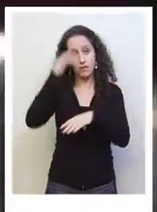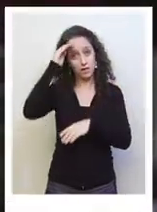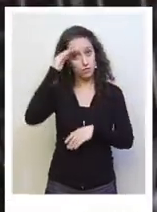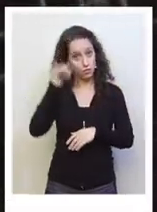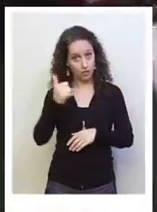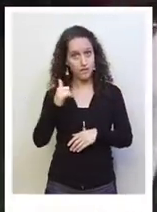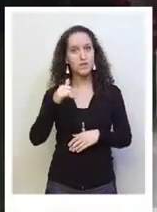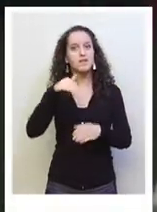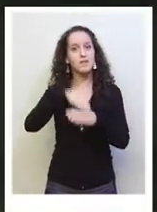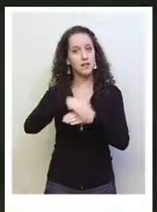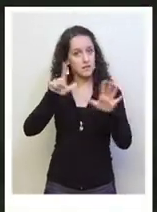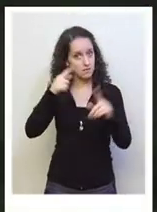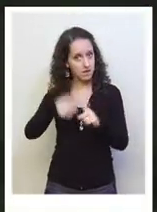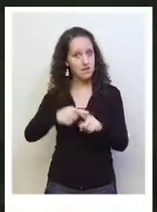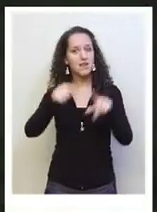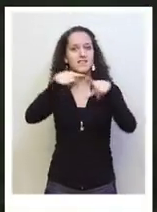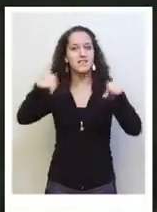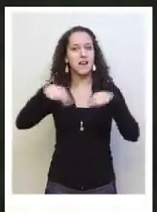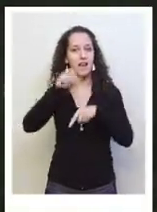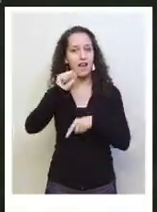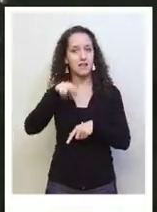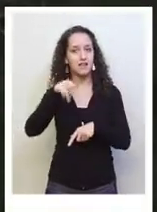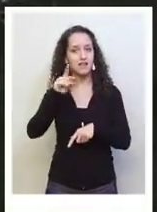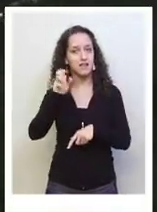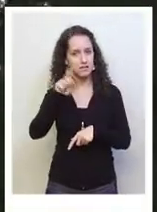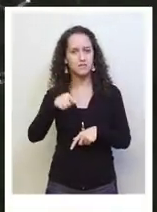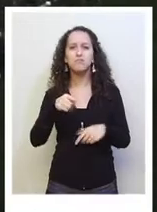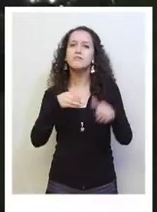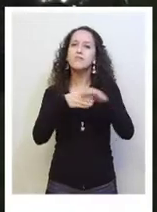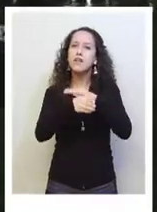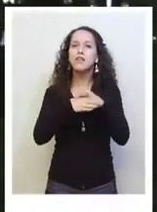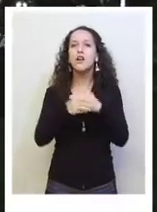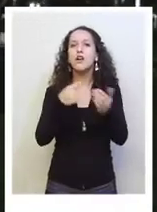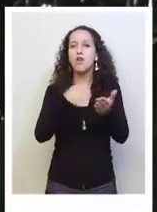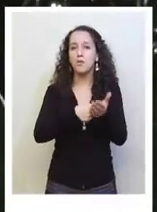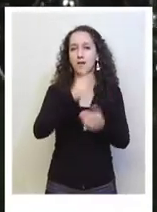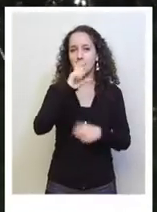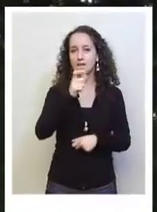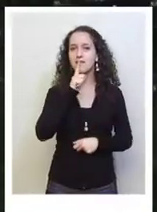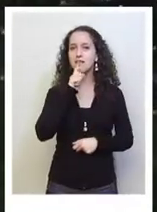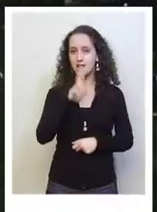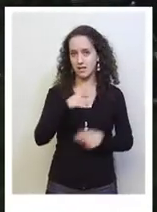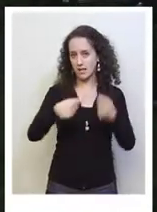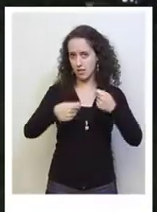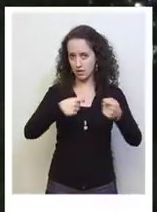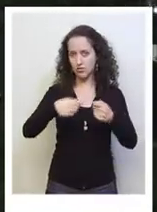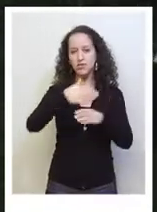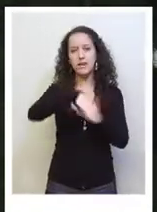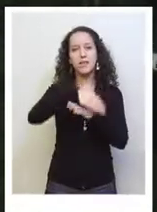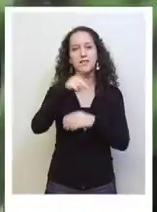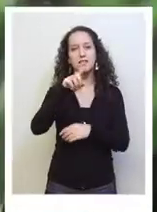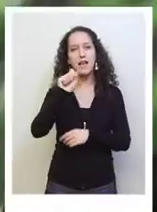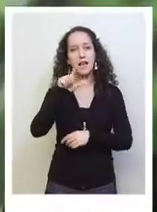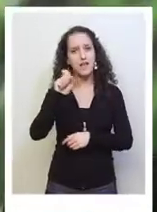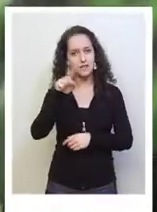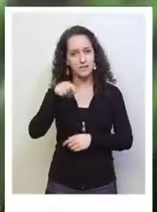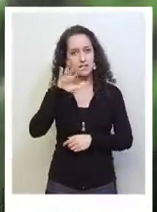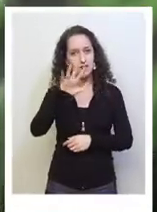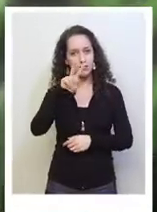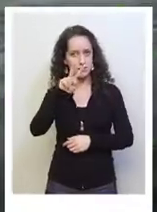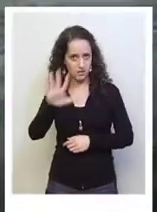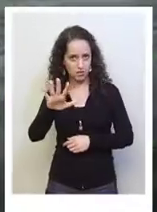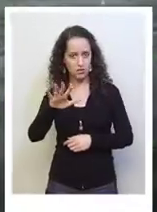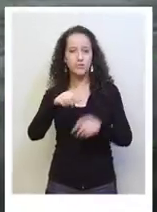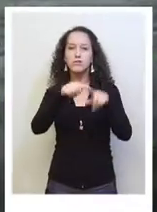de mayo a las 19.30 horas en la Sala Andes. Las entradas las puedes encontrar en GTR Music